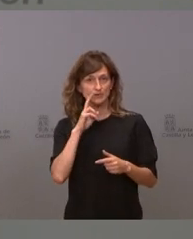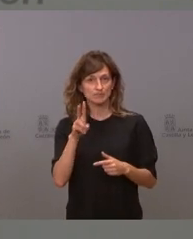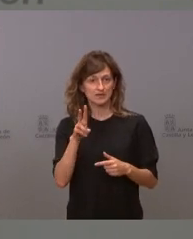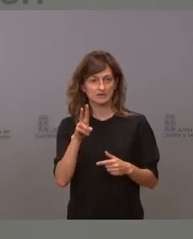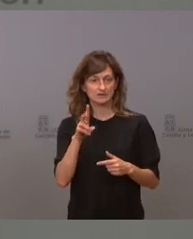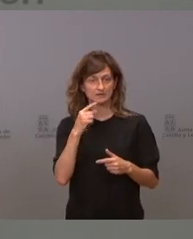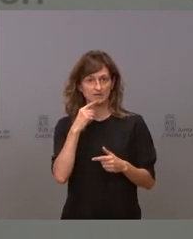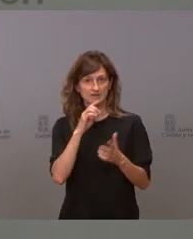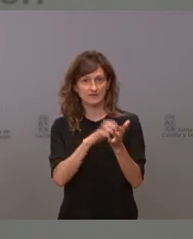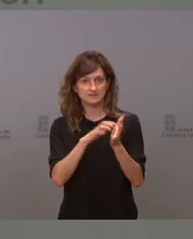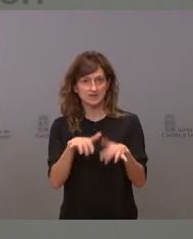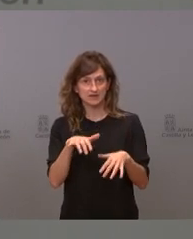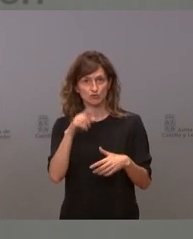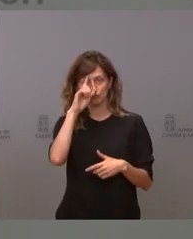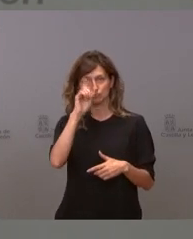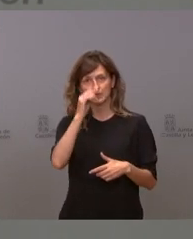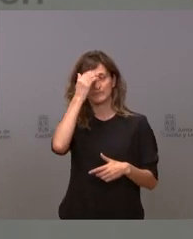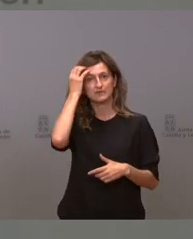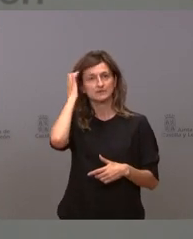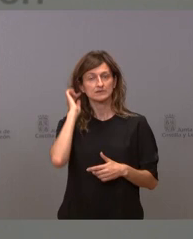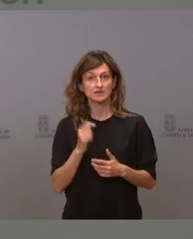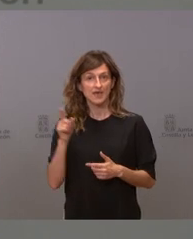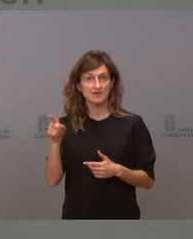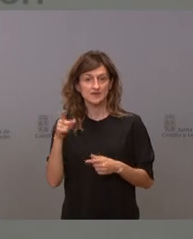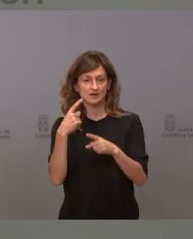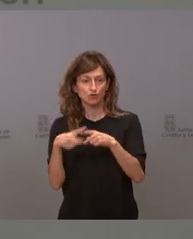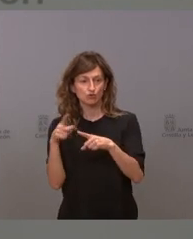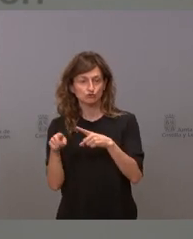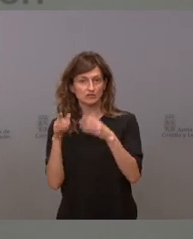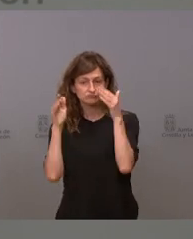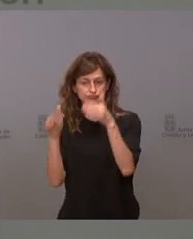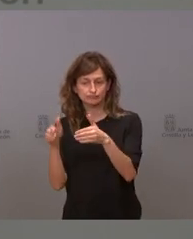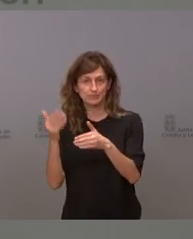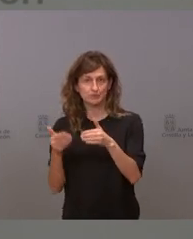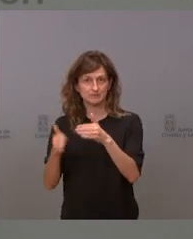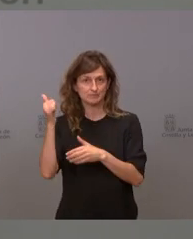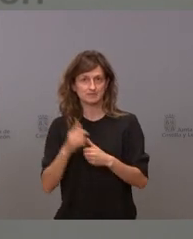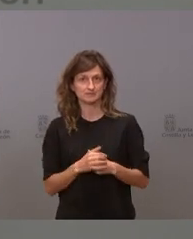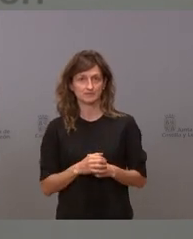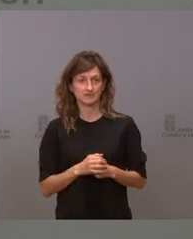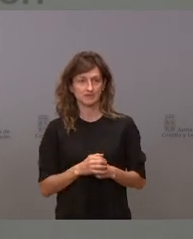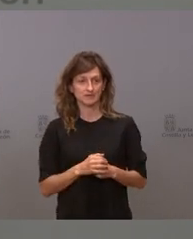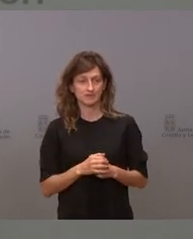lo que ocurre en castillo y león una de las cosas más importantes seguro mire